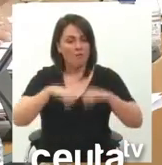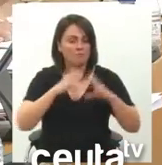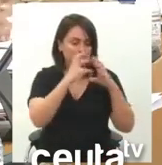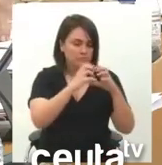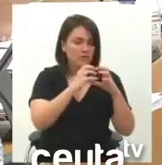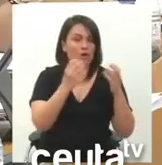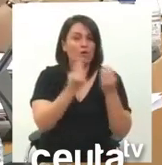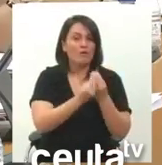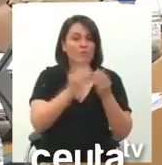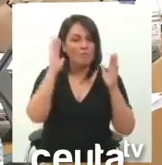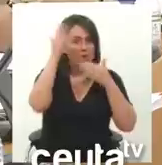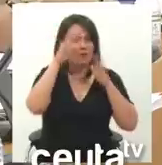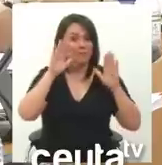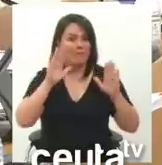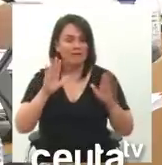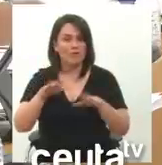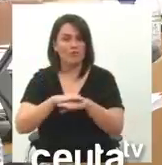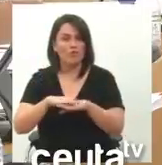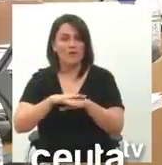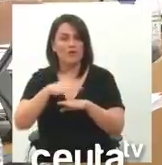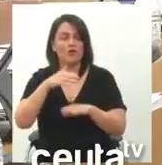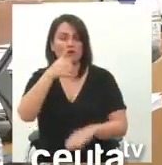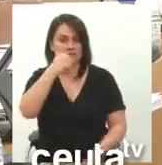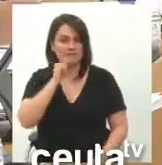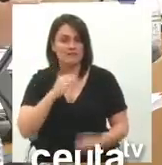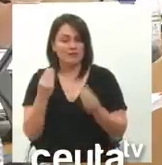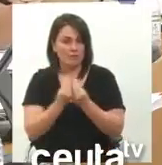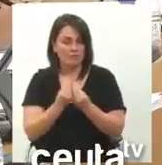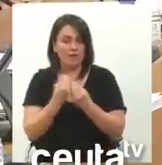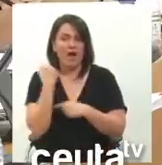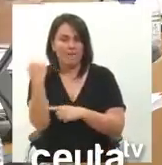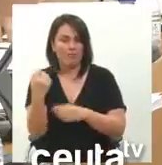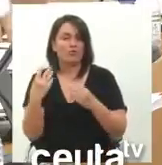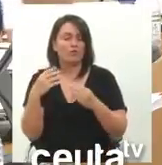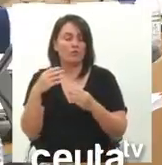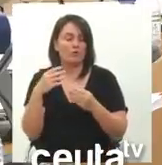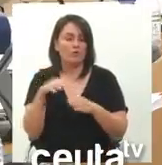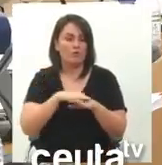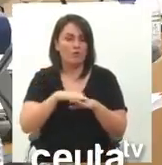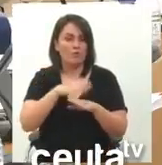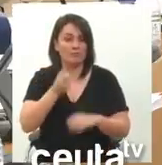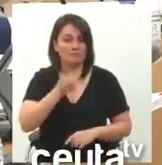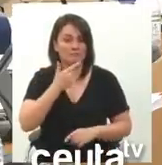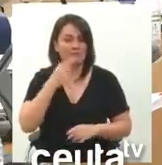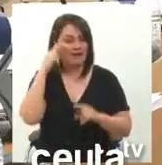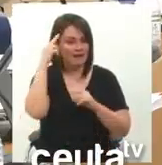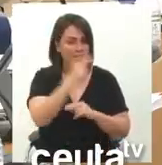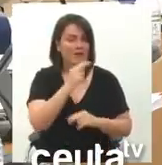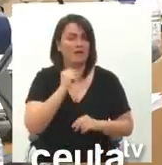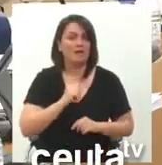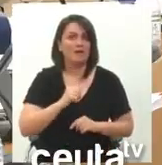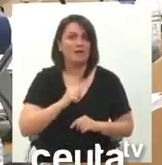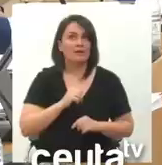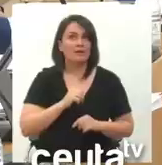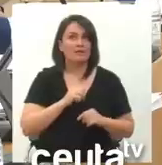el Gobierno de Sánchez, apoyado por el Gobierno de Vivas, respeta las resoluciones de la ONU. Las resoluciones de la